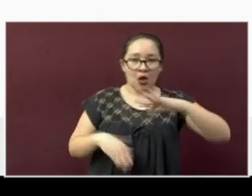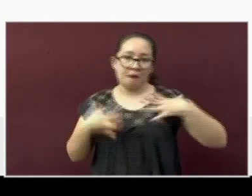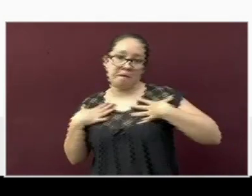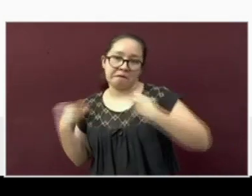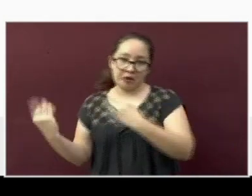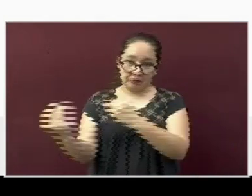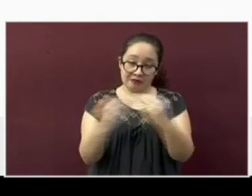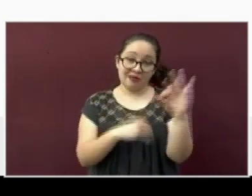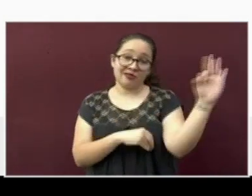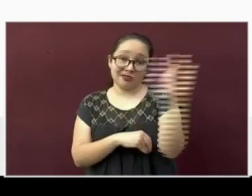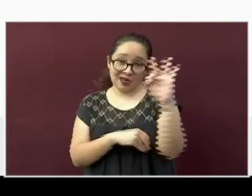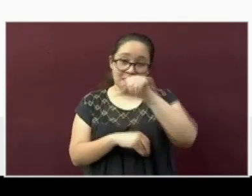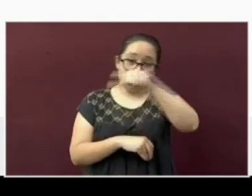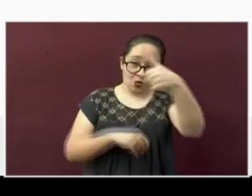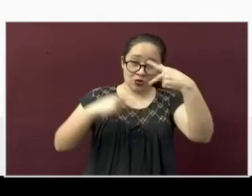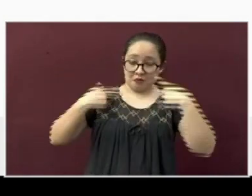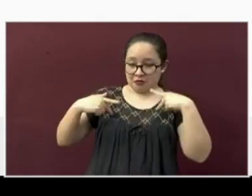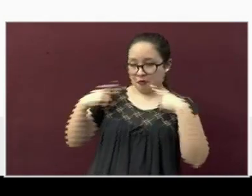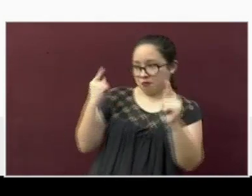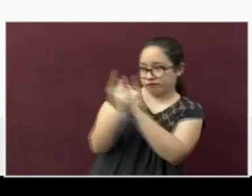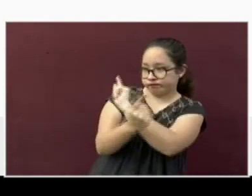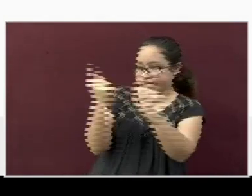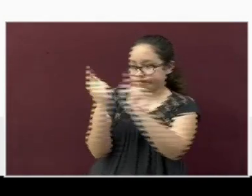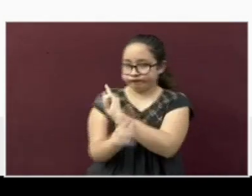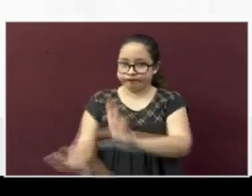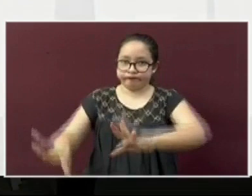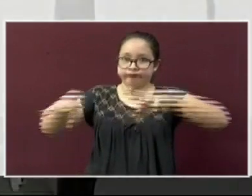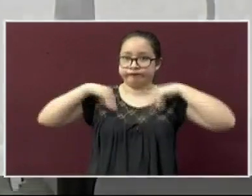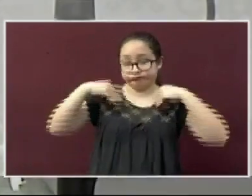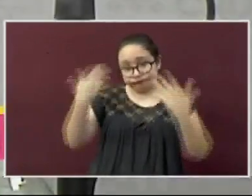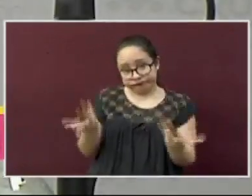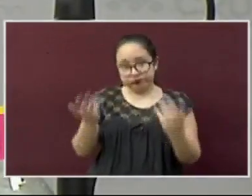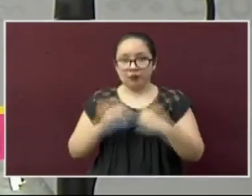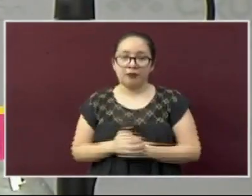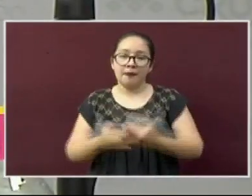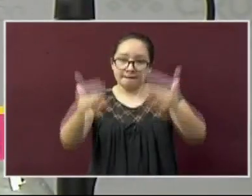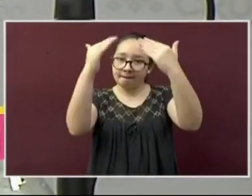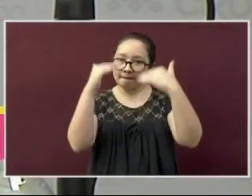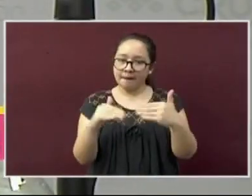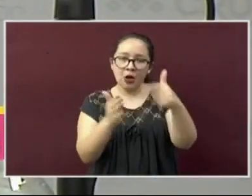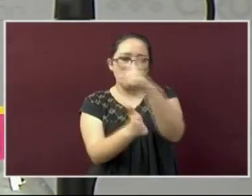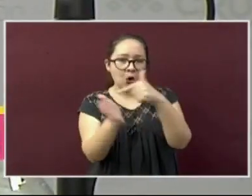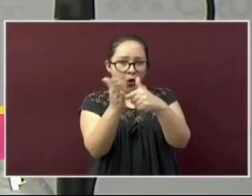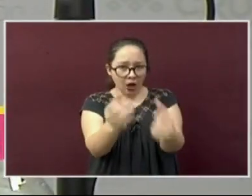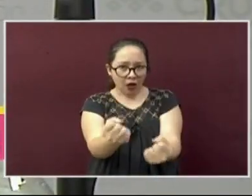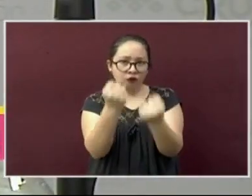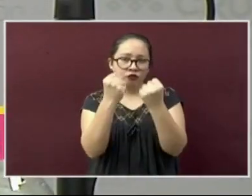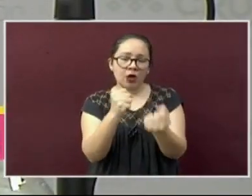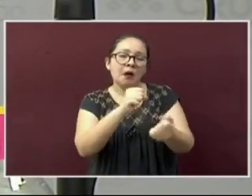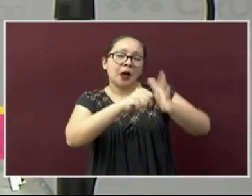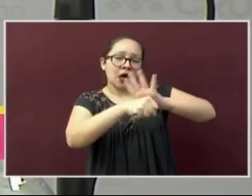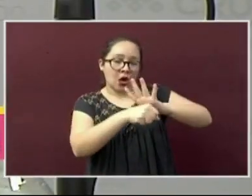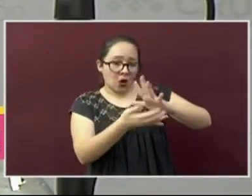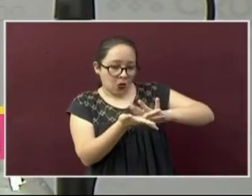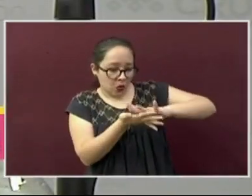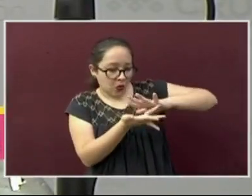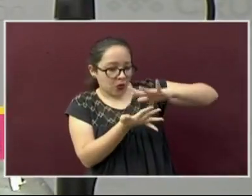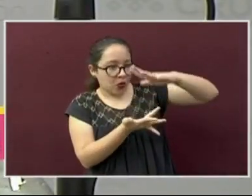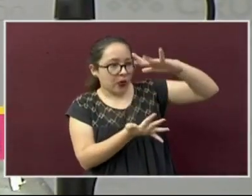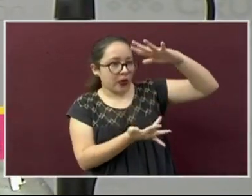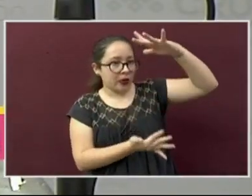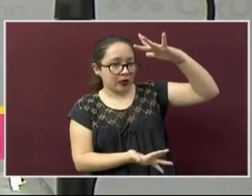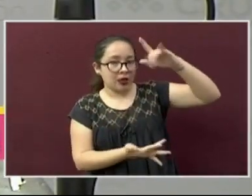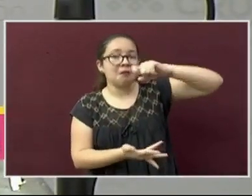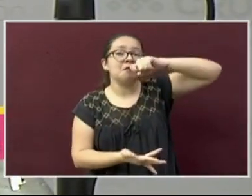enfermedad si contagian a otras personas. Les muestro los municipios en donde, además de acumular el mayor número de